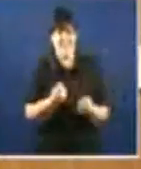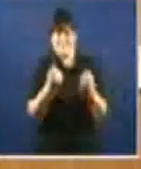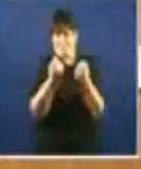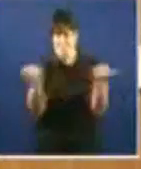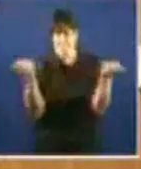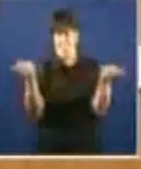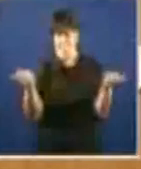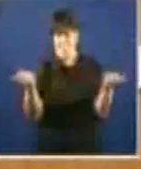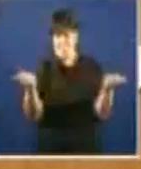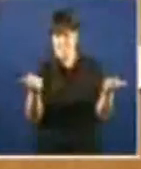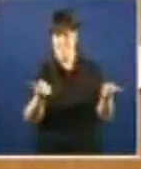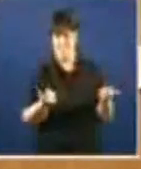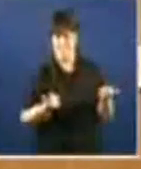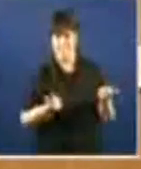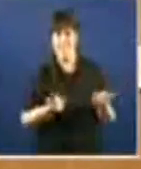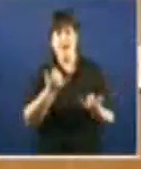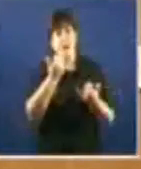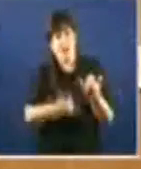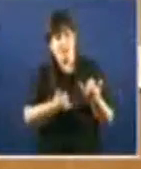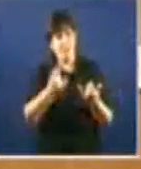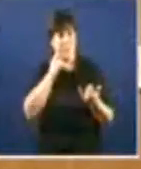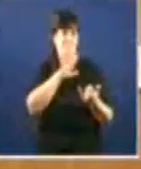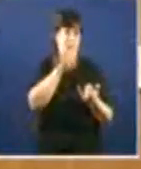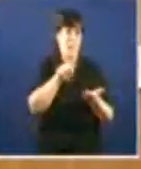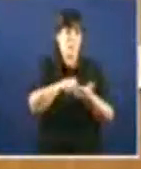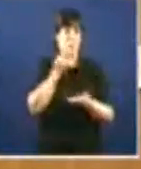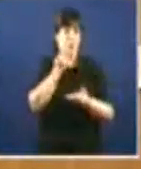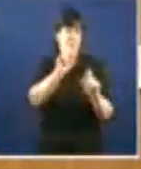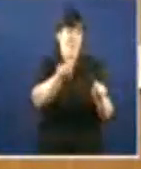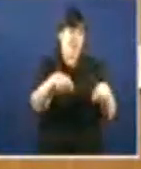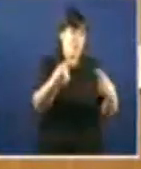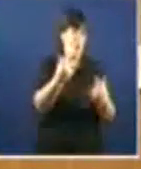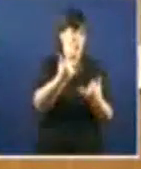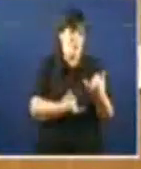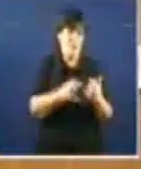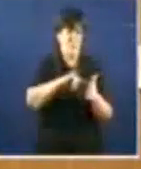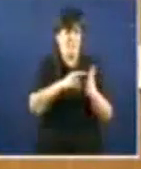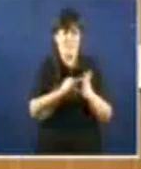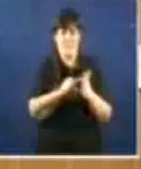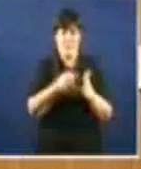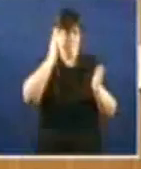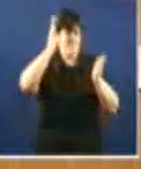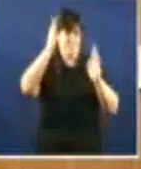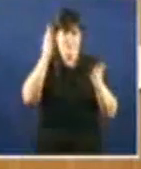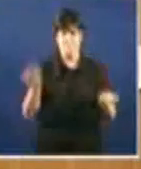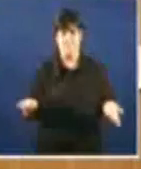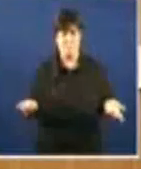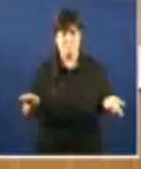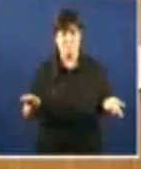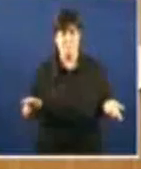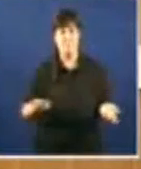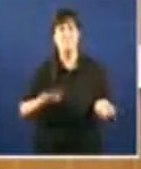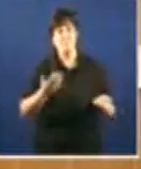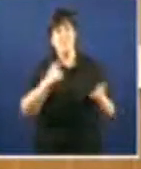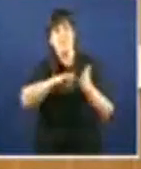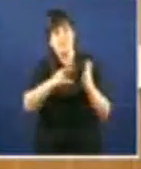non composta e, polo tanto, ecolóxicamente un sistema aberrante. Para facer un sistema e llevar a cabo un